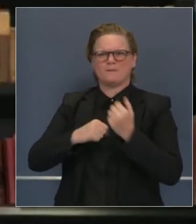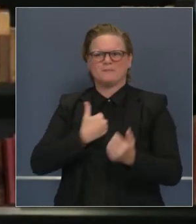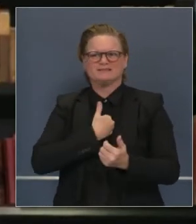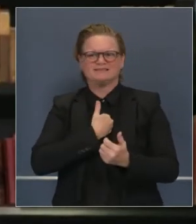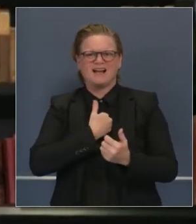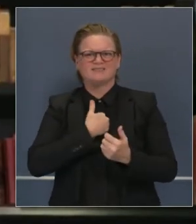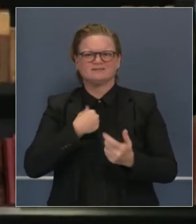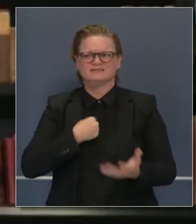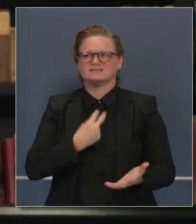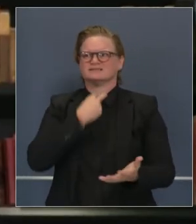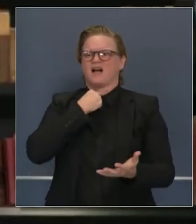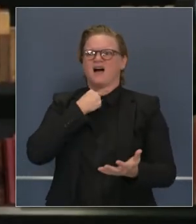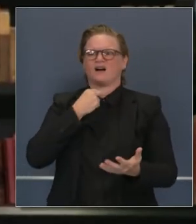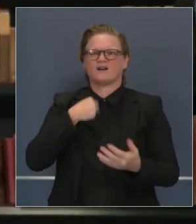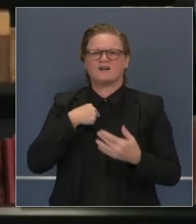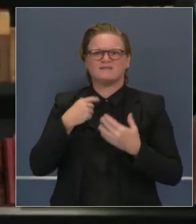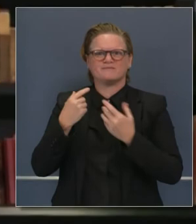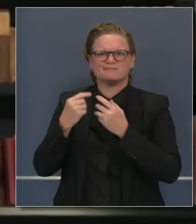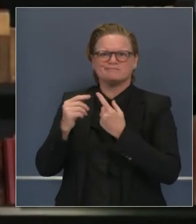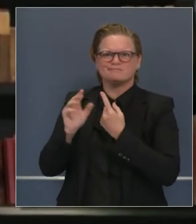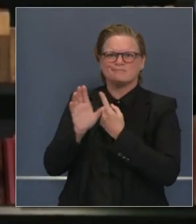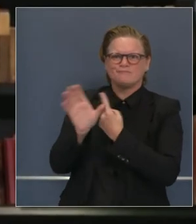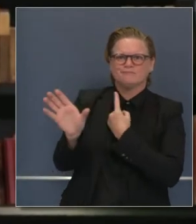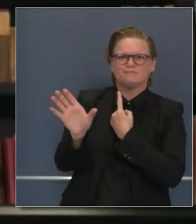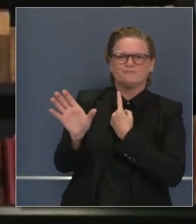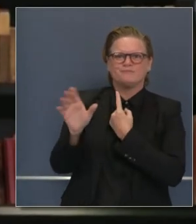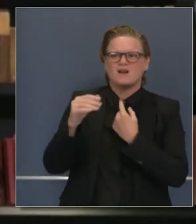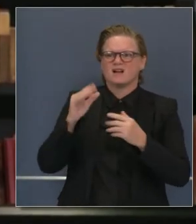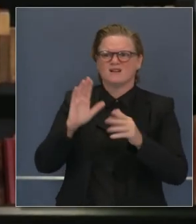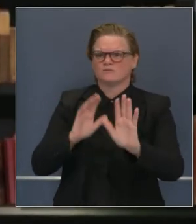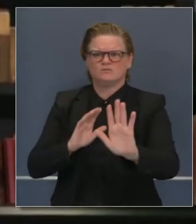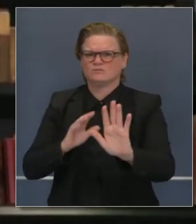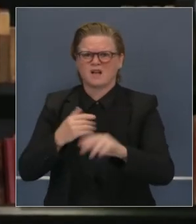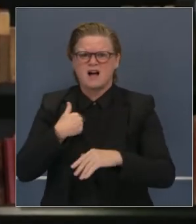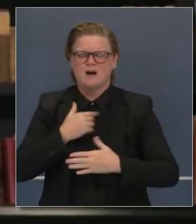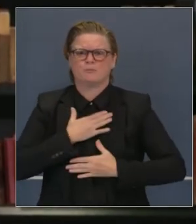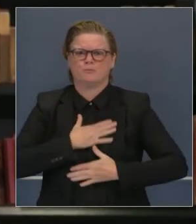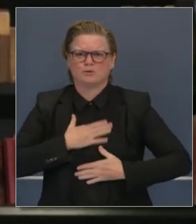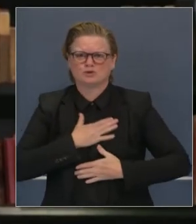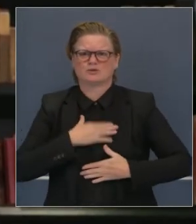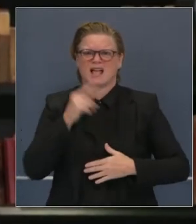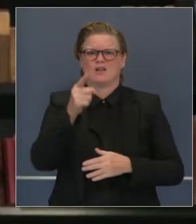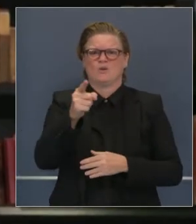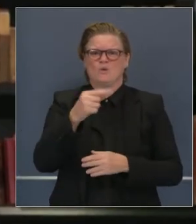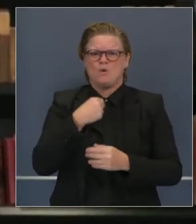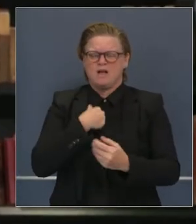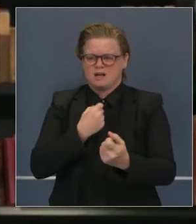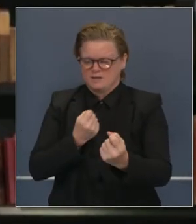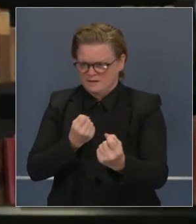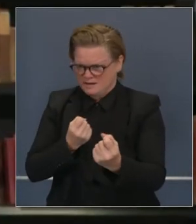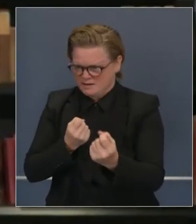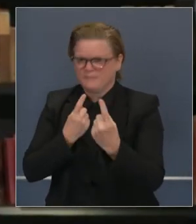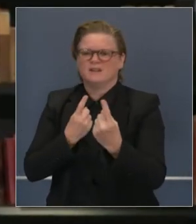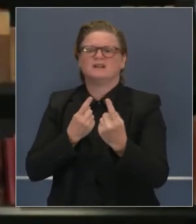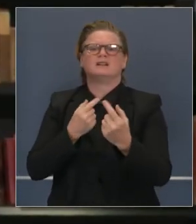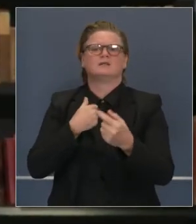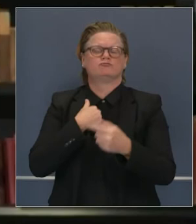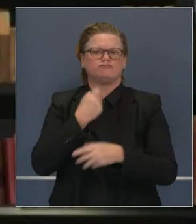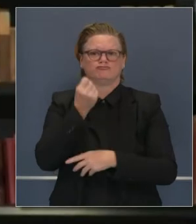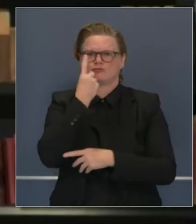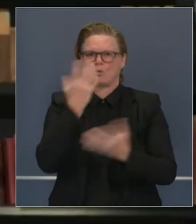una nota de apreciación, indicación de una mayor